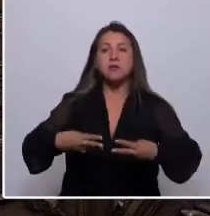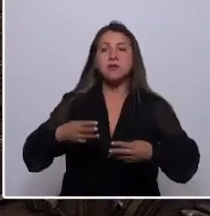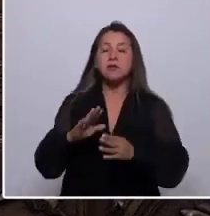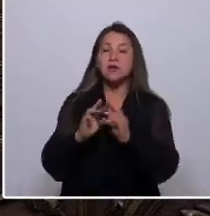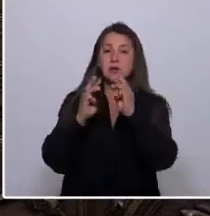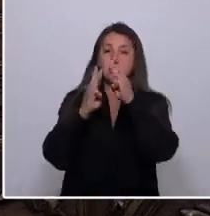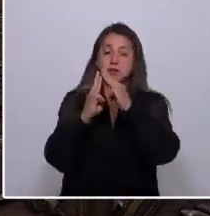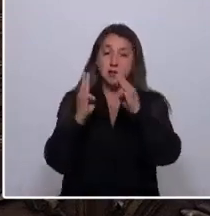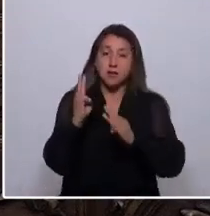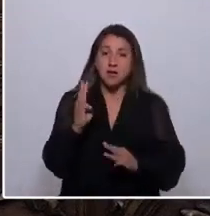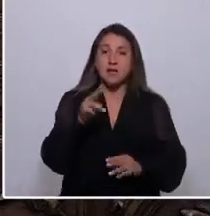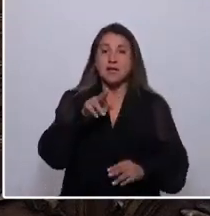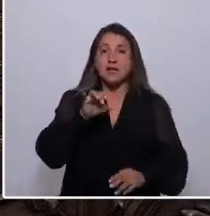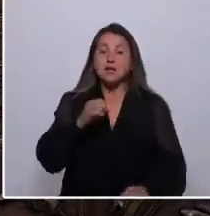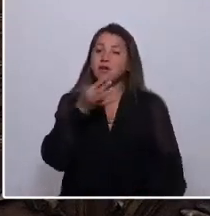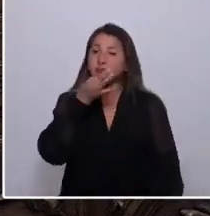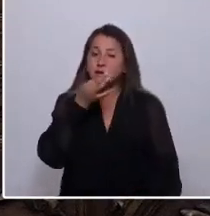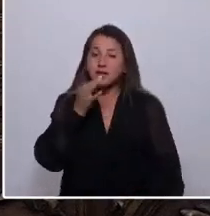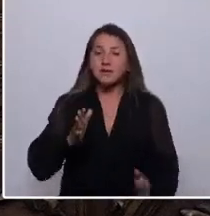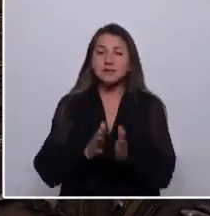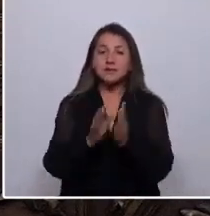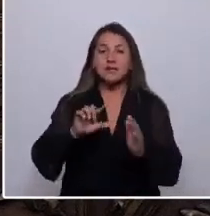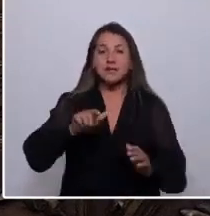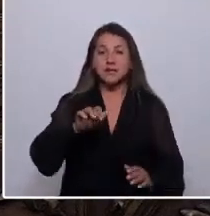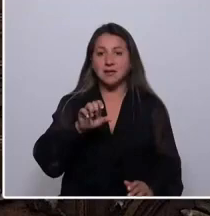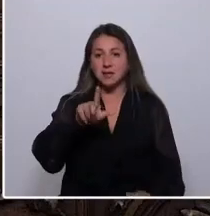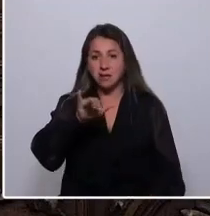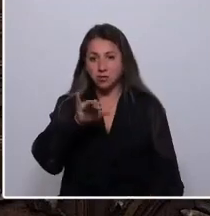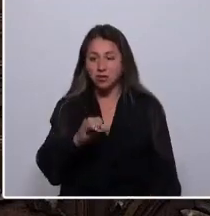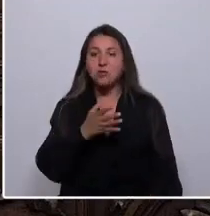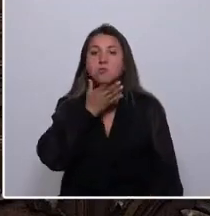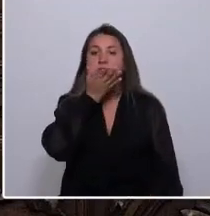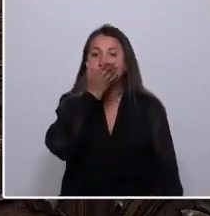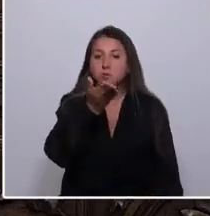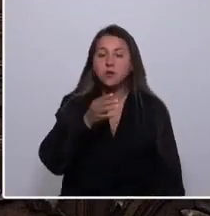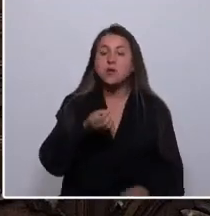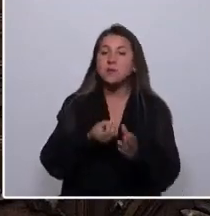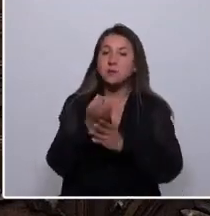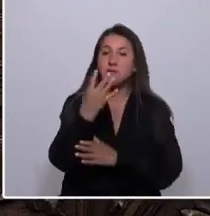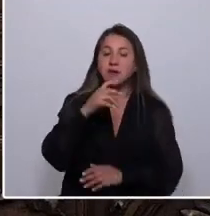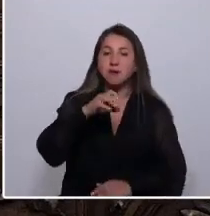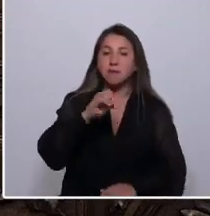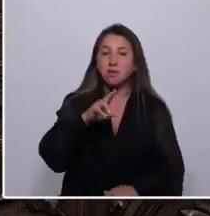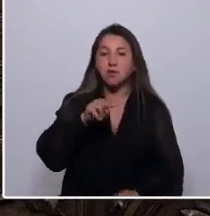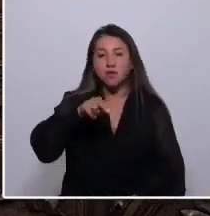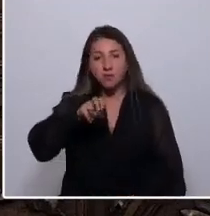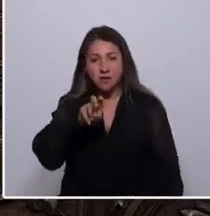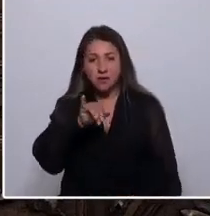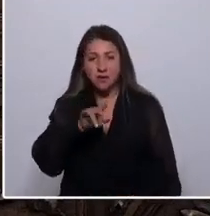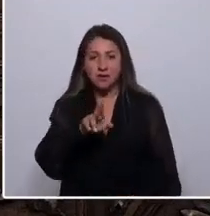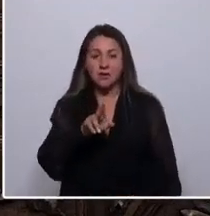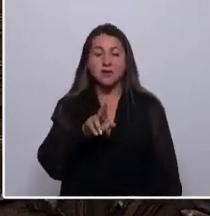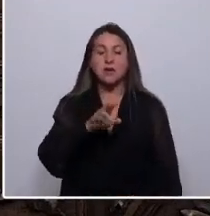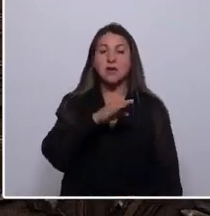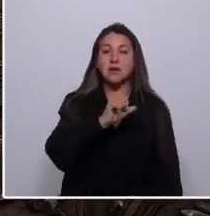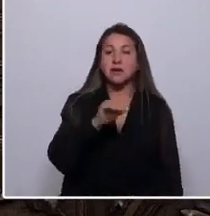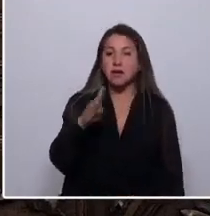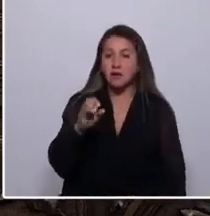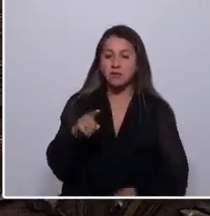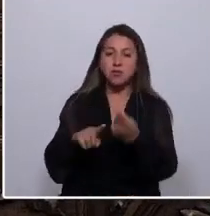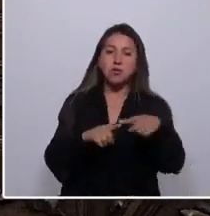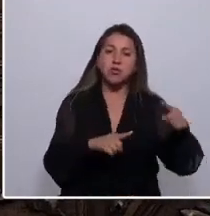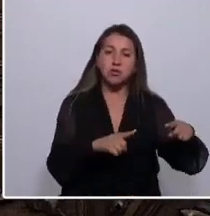Natales, Río Verde, San Gregorio, Laguna Blanca, Punta Arenas, Primavera, Porvenir, Timauquel, Cabo de Hornos y la Antártica,